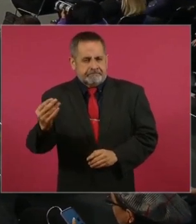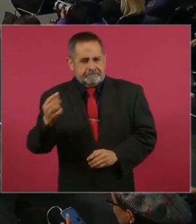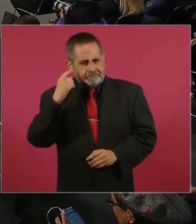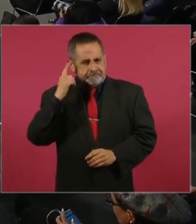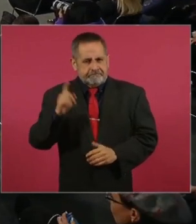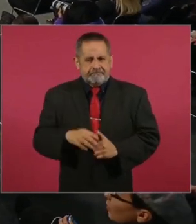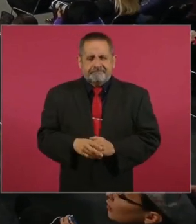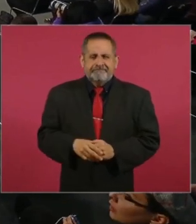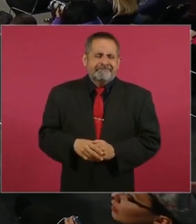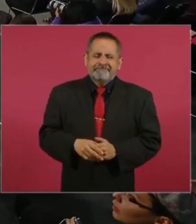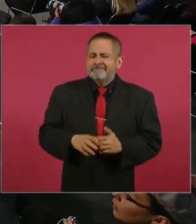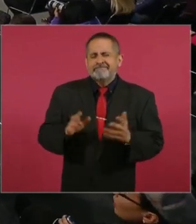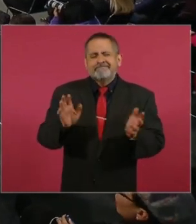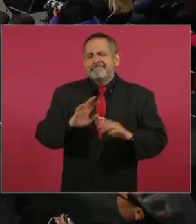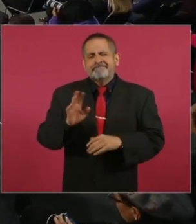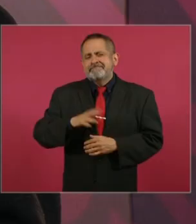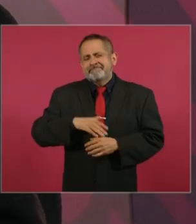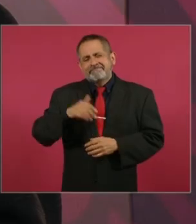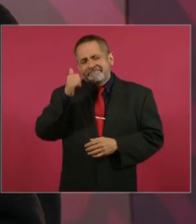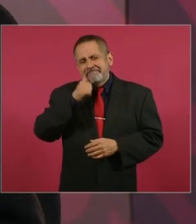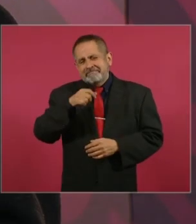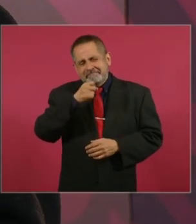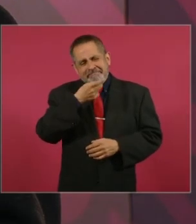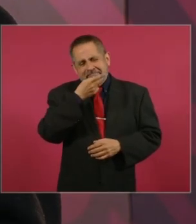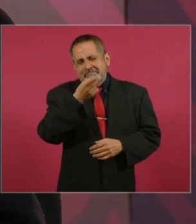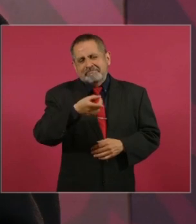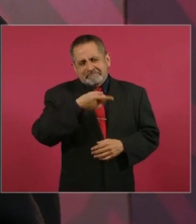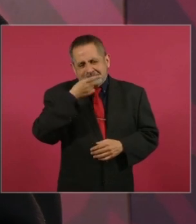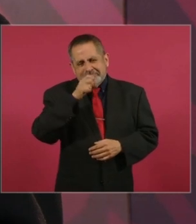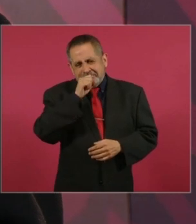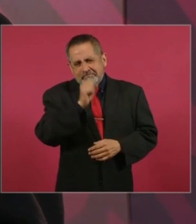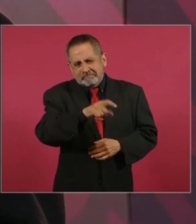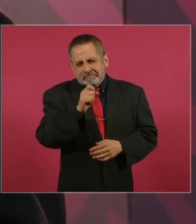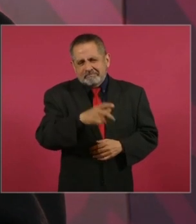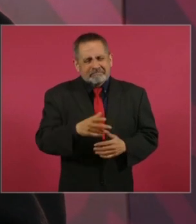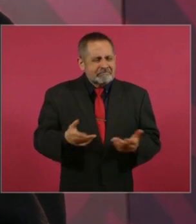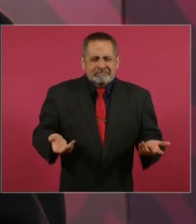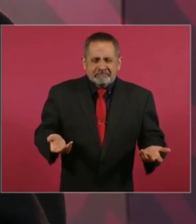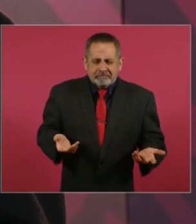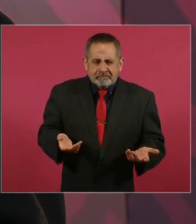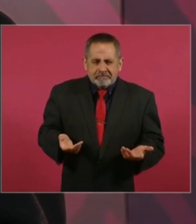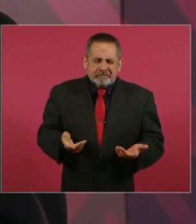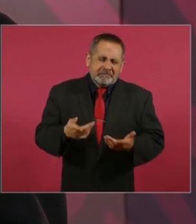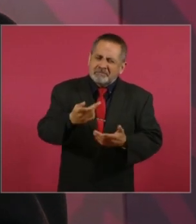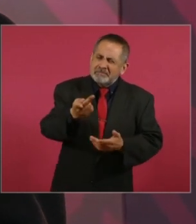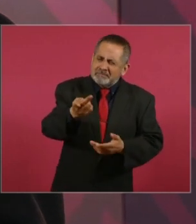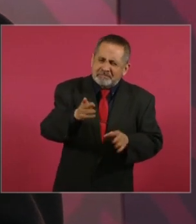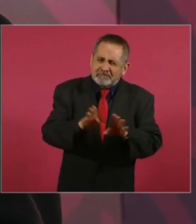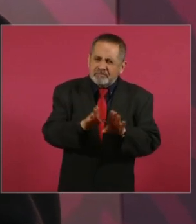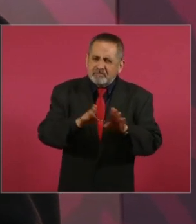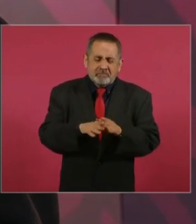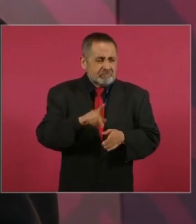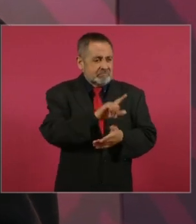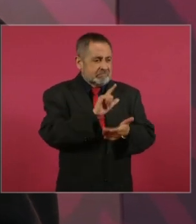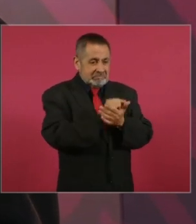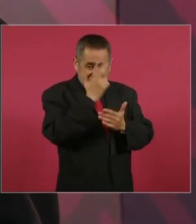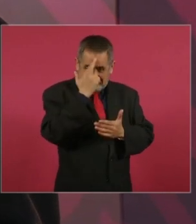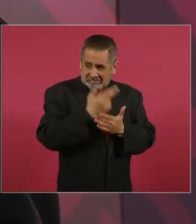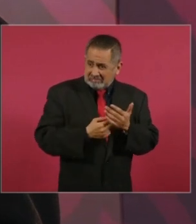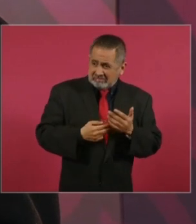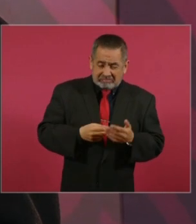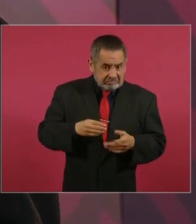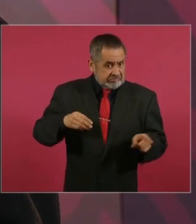pues es que es lo que siempre dicen, cómo liberan a delincuentes.